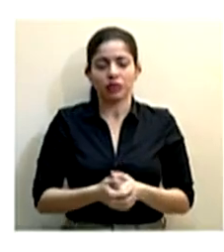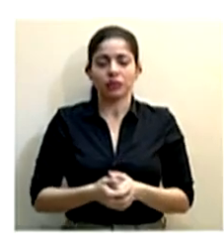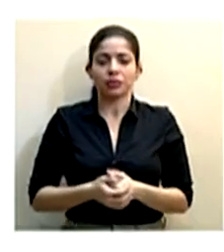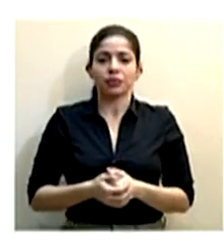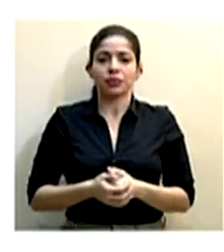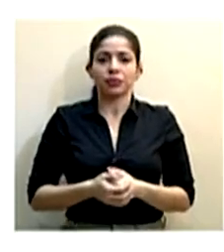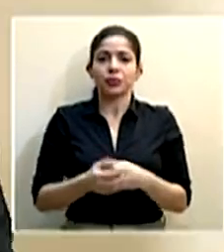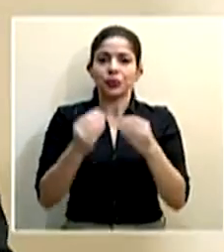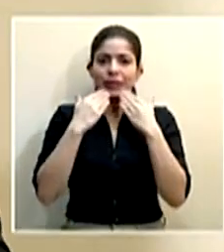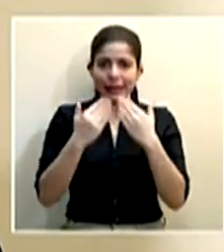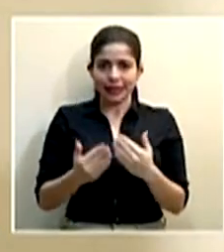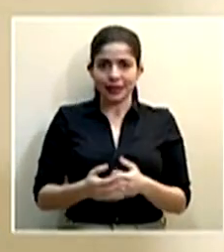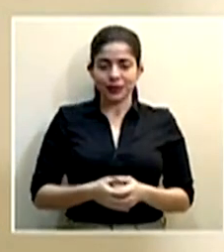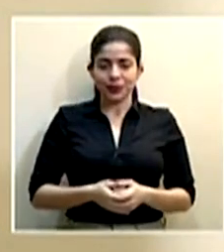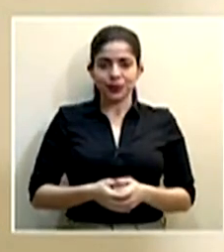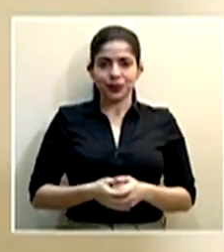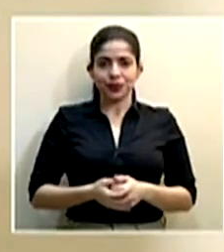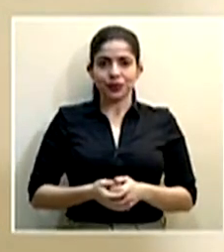Muchas gracias.